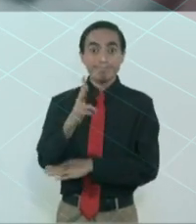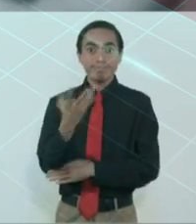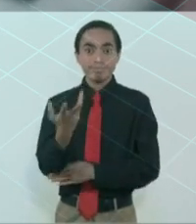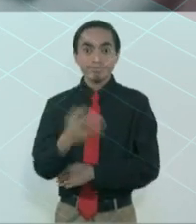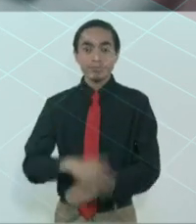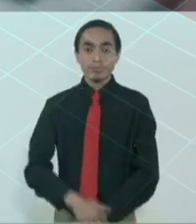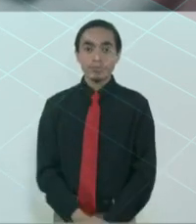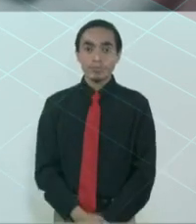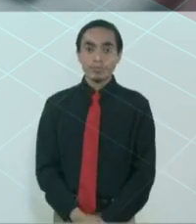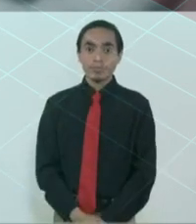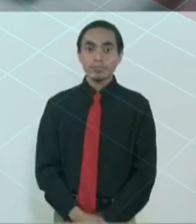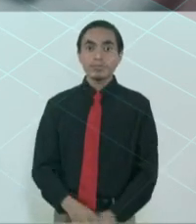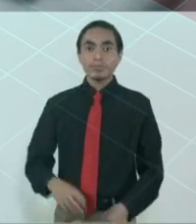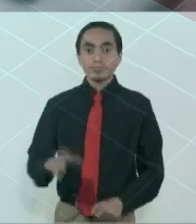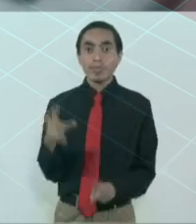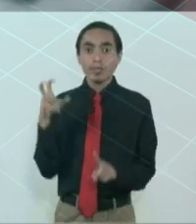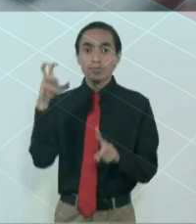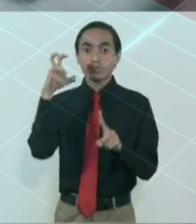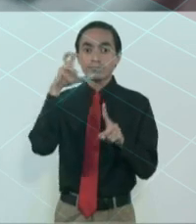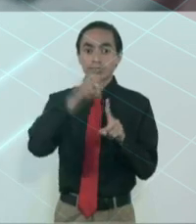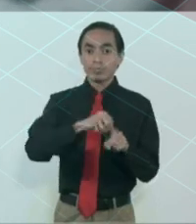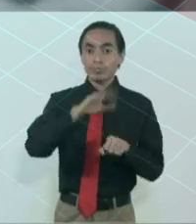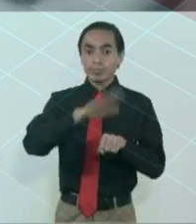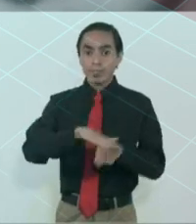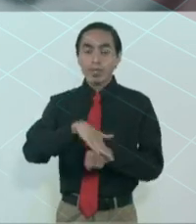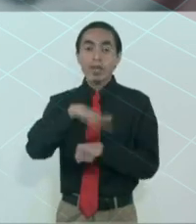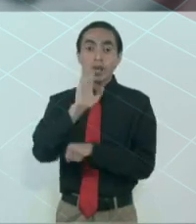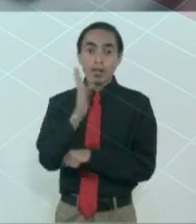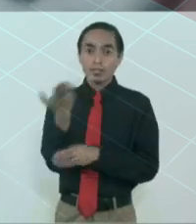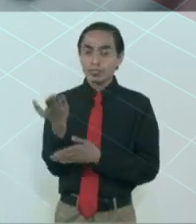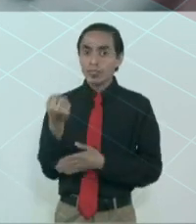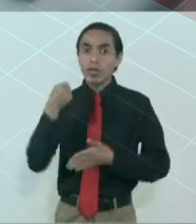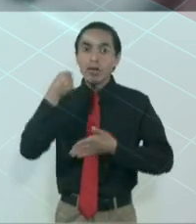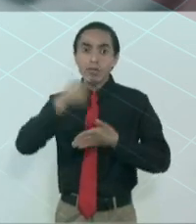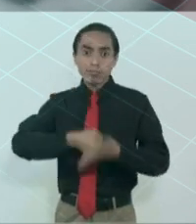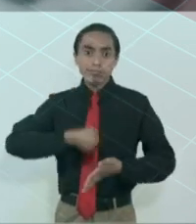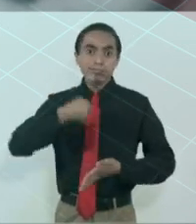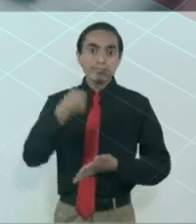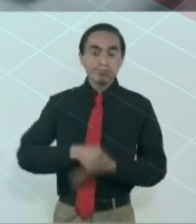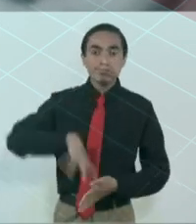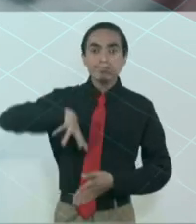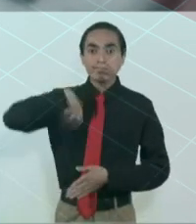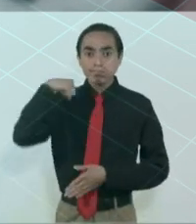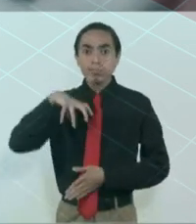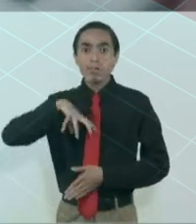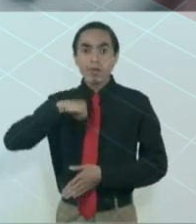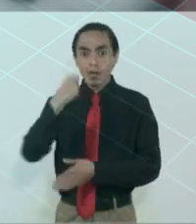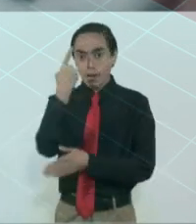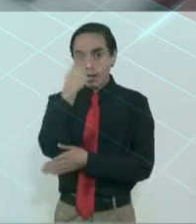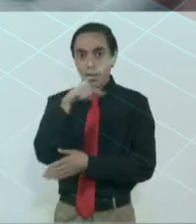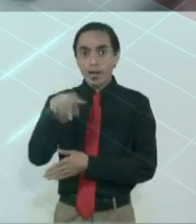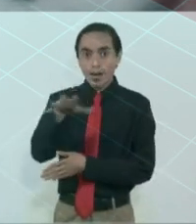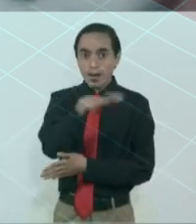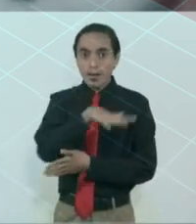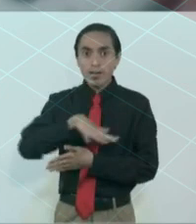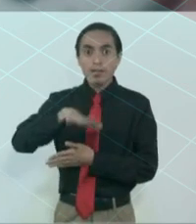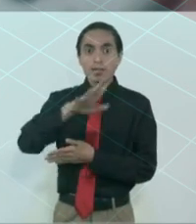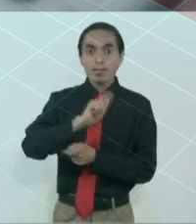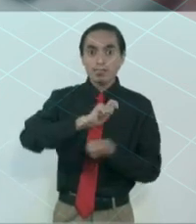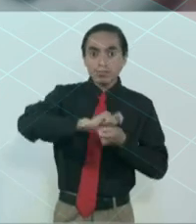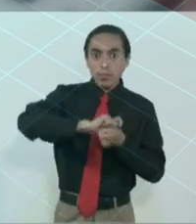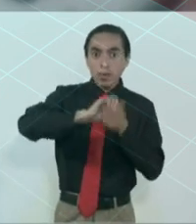Es un logro más de los esfuerzos por transformar a nuestra patria haciendo la